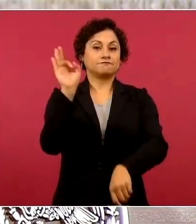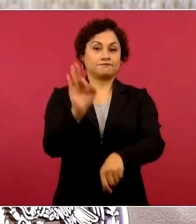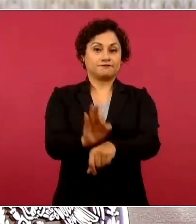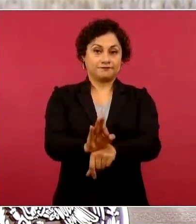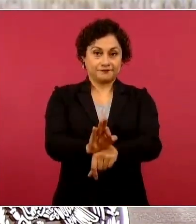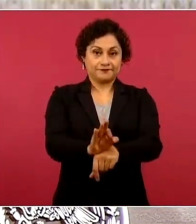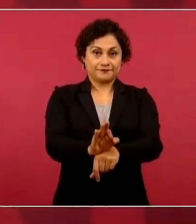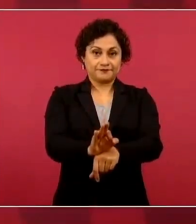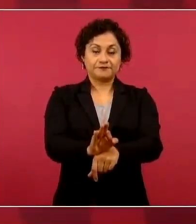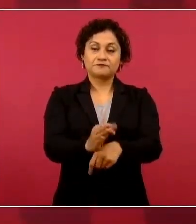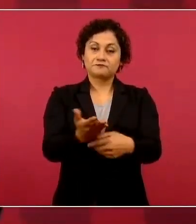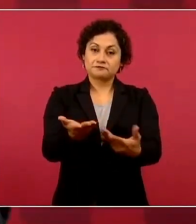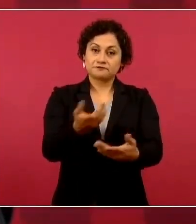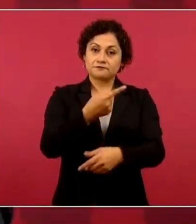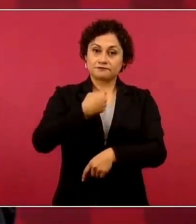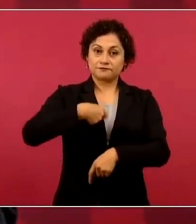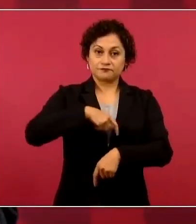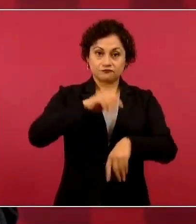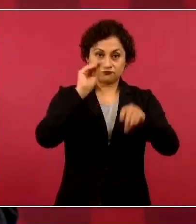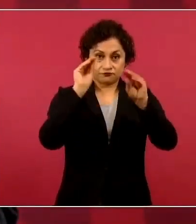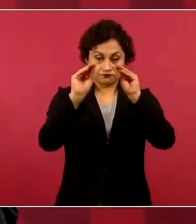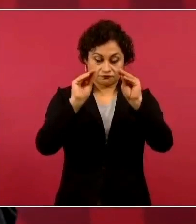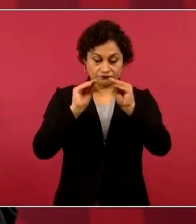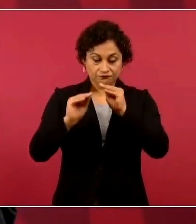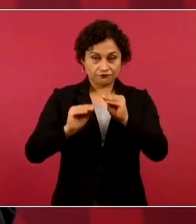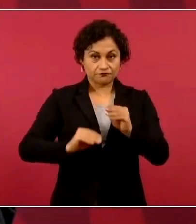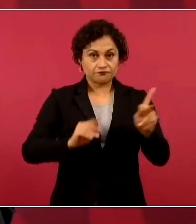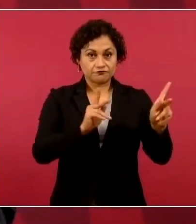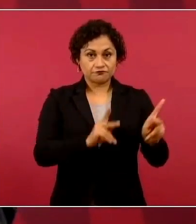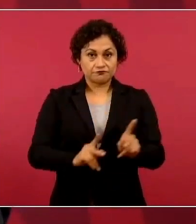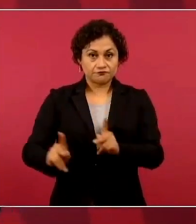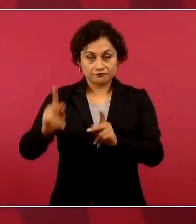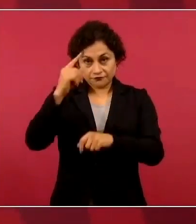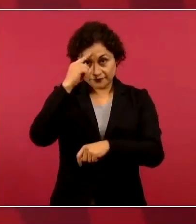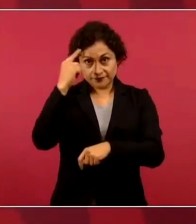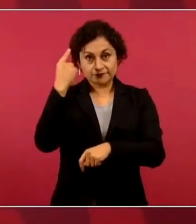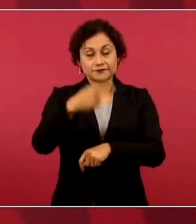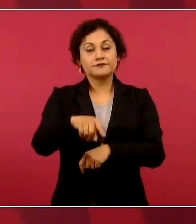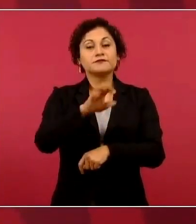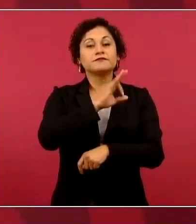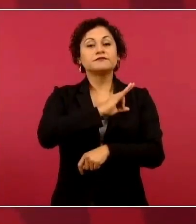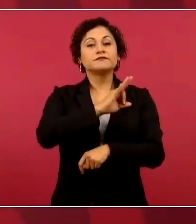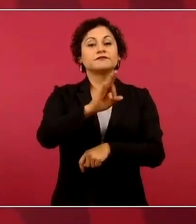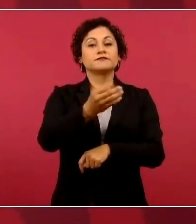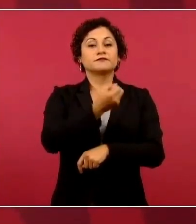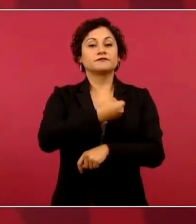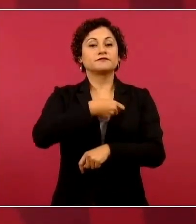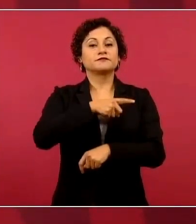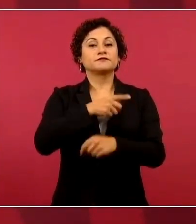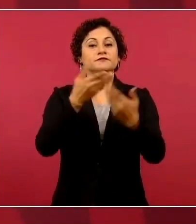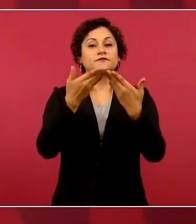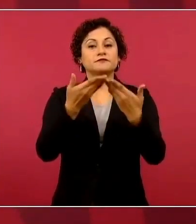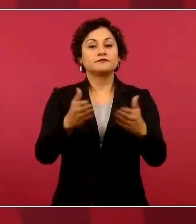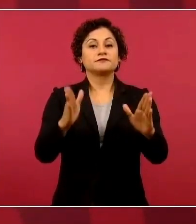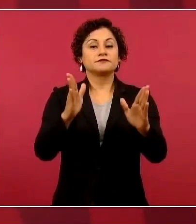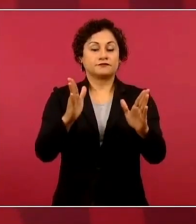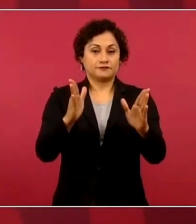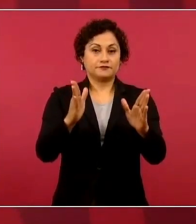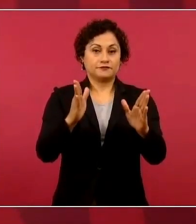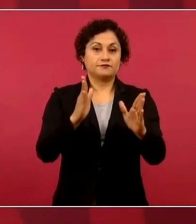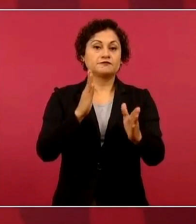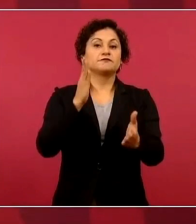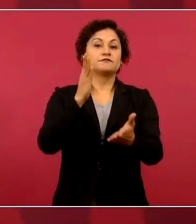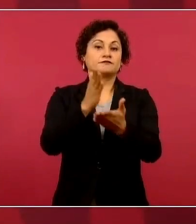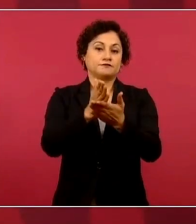para que mejore el servicio de salud pública en centros de salud,